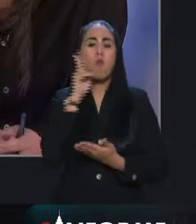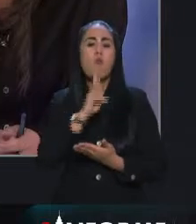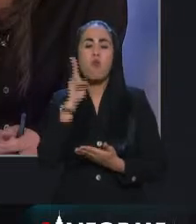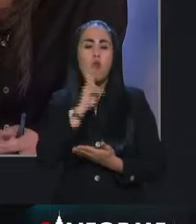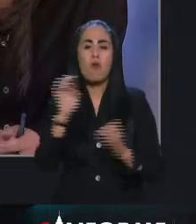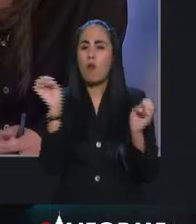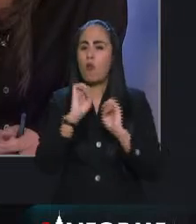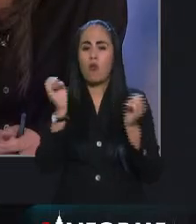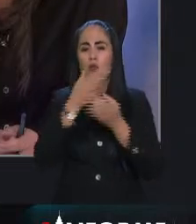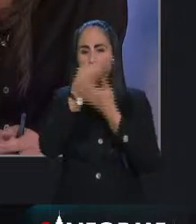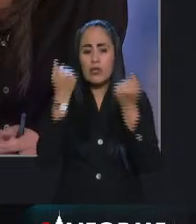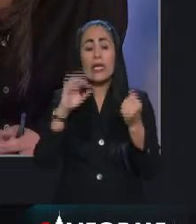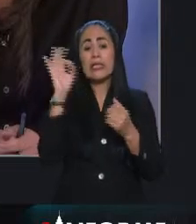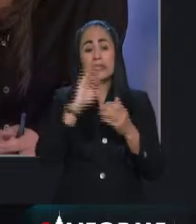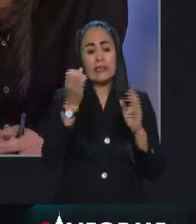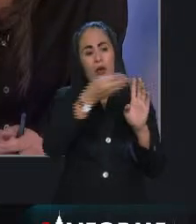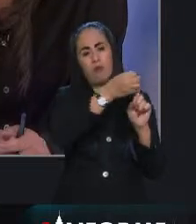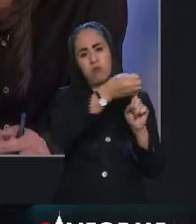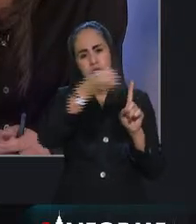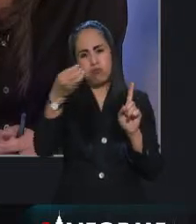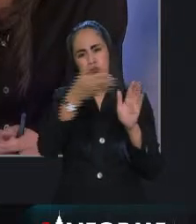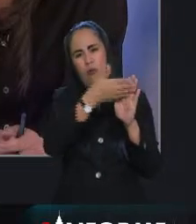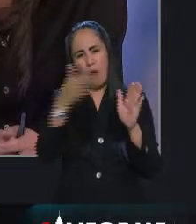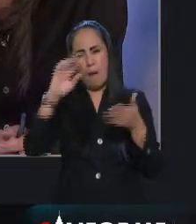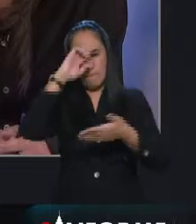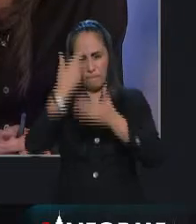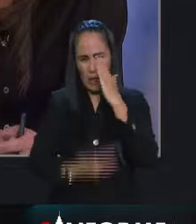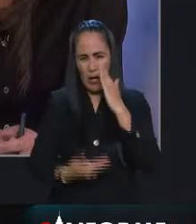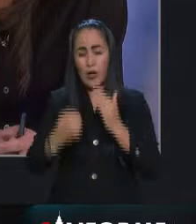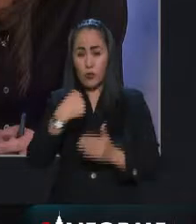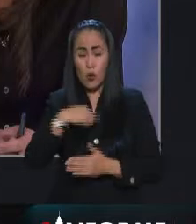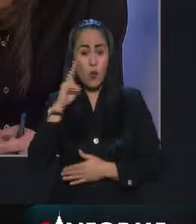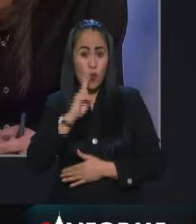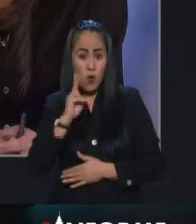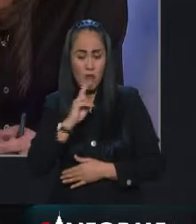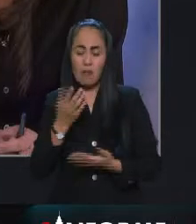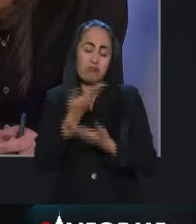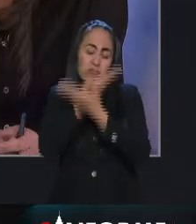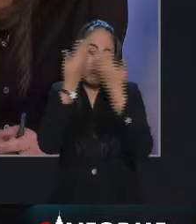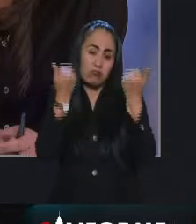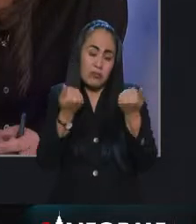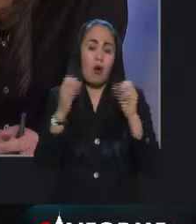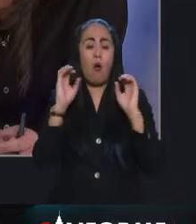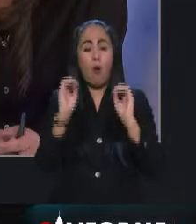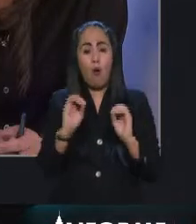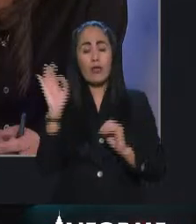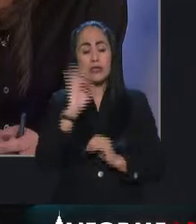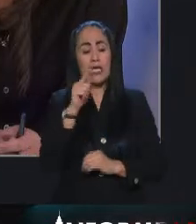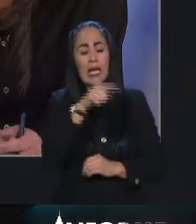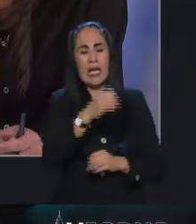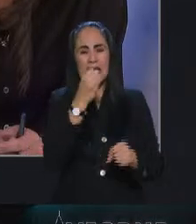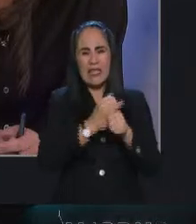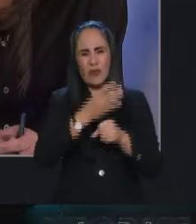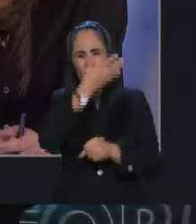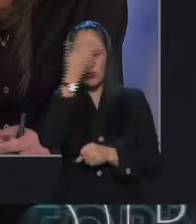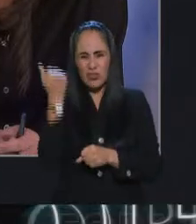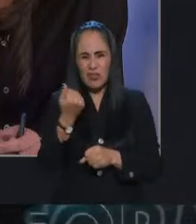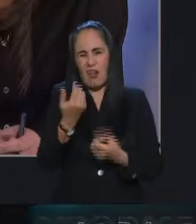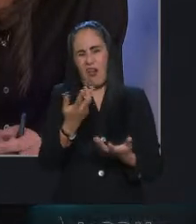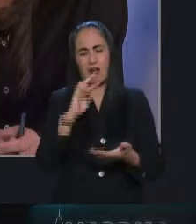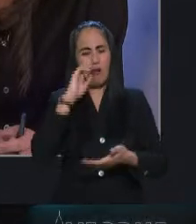violentado el debido proceso, tampoco de que se haya atentado contra la presunción de inocencia. Entonces,